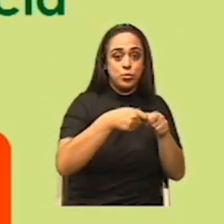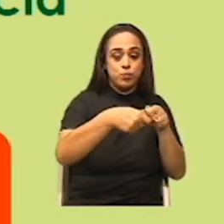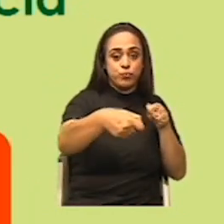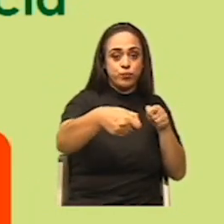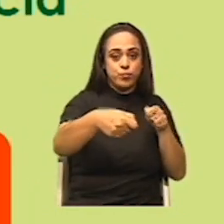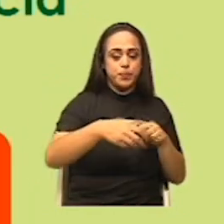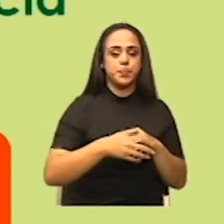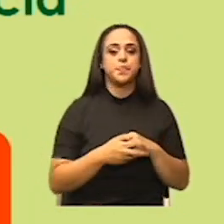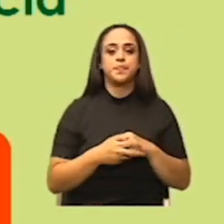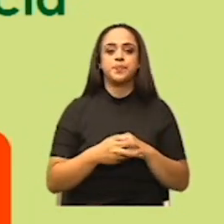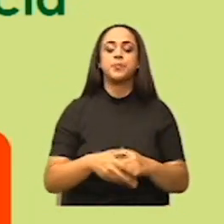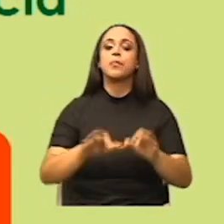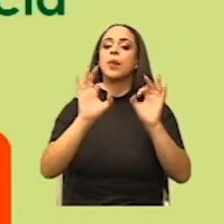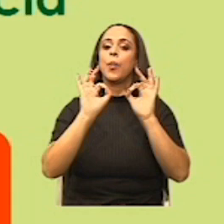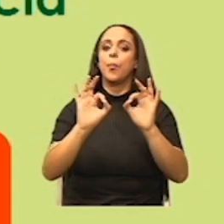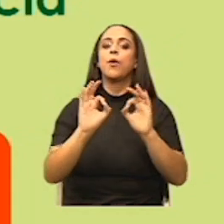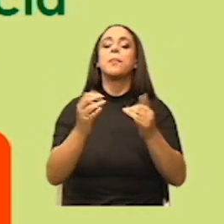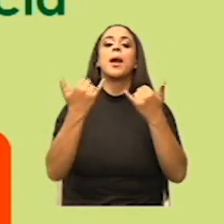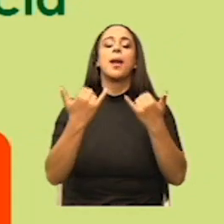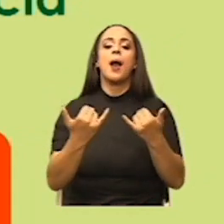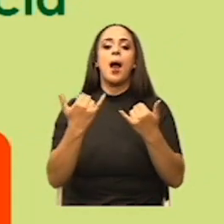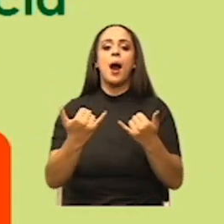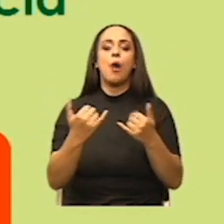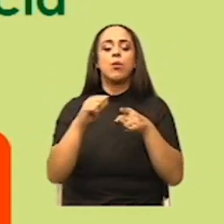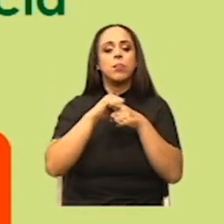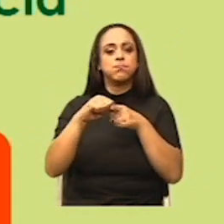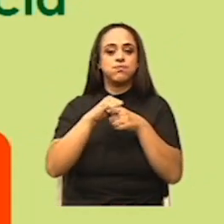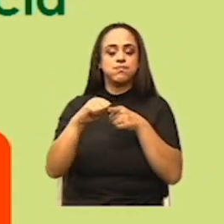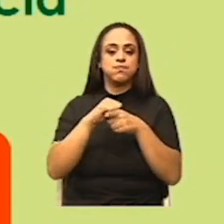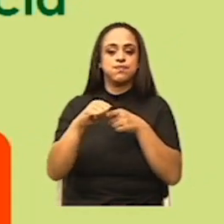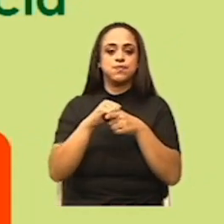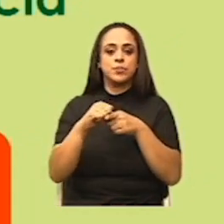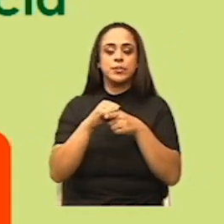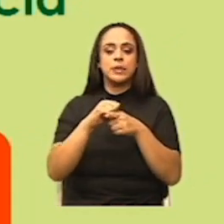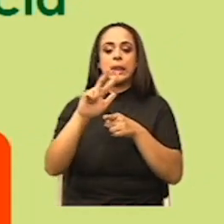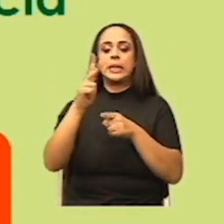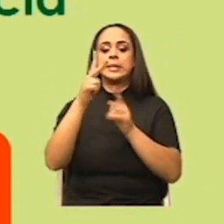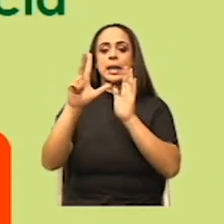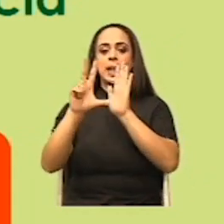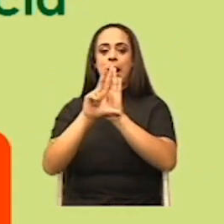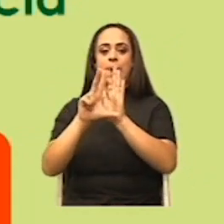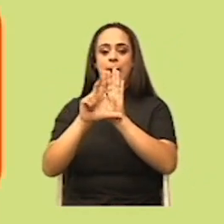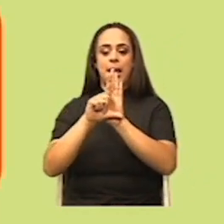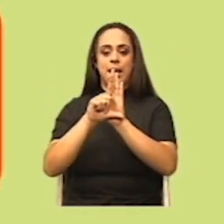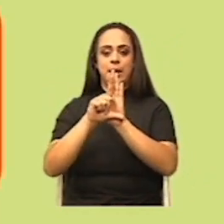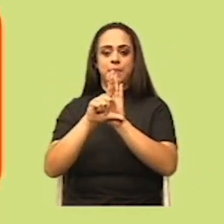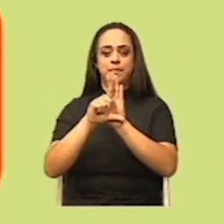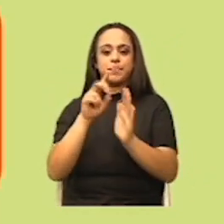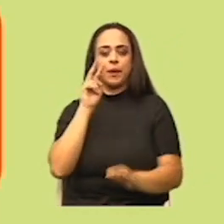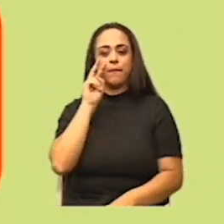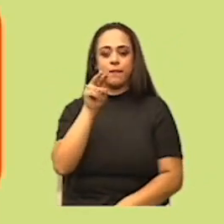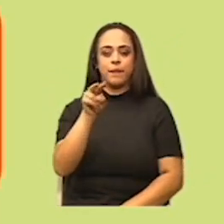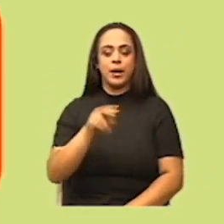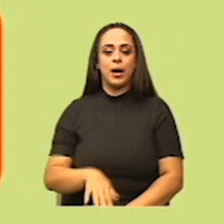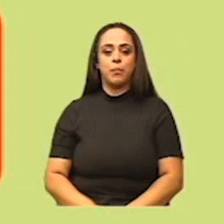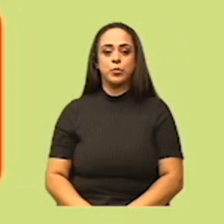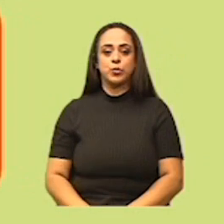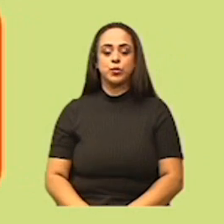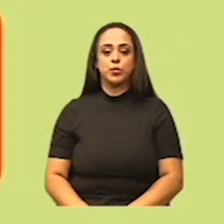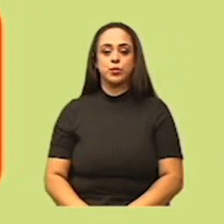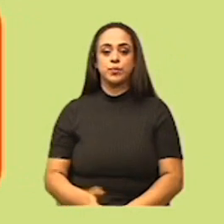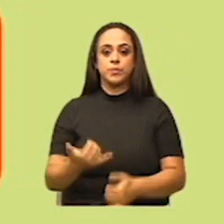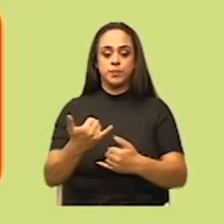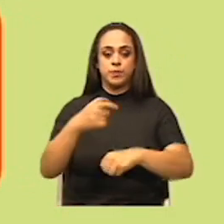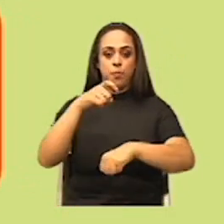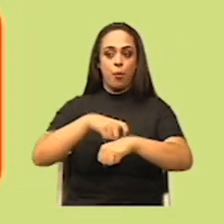Muy bien, ahora, ¿qué tal si repasamos el enunciado de la tercera ley de Newton? Veámoslo. En este momento,